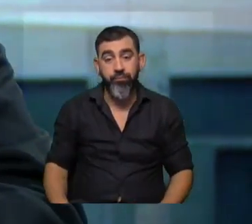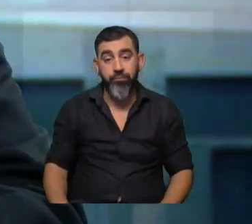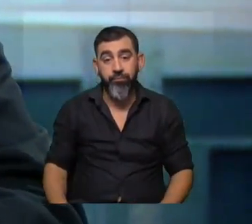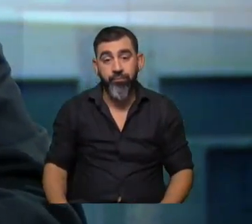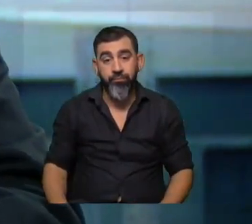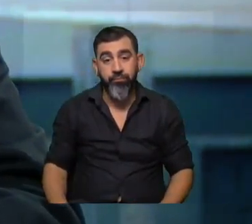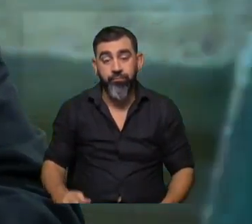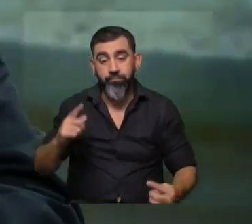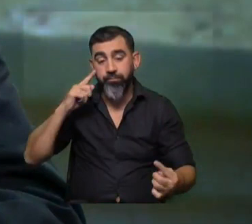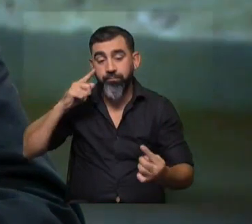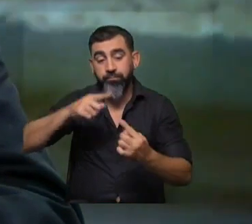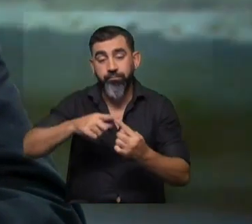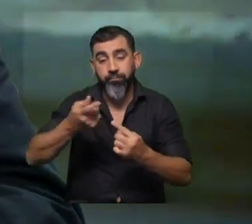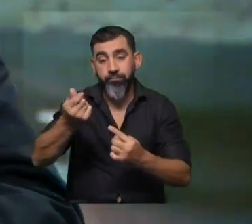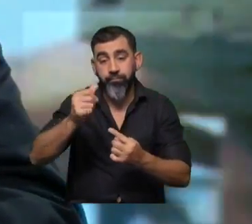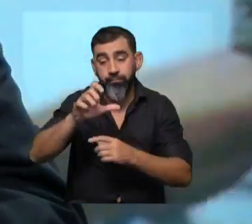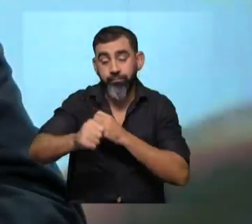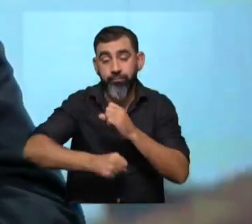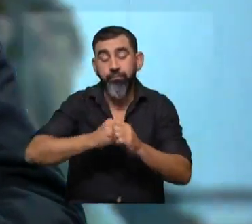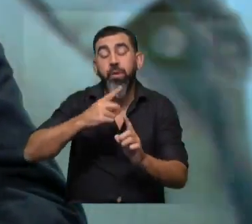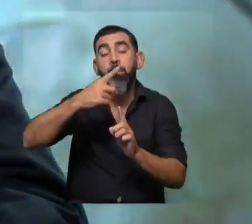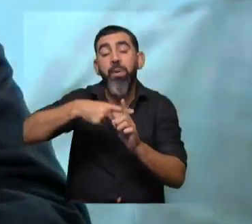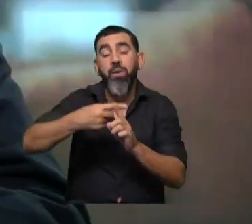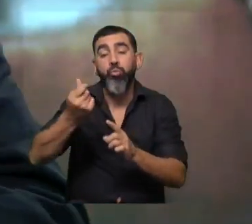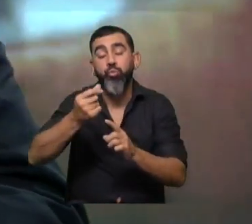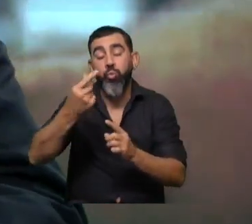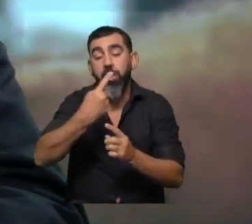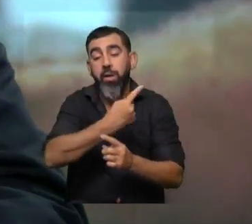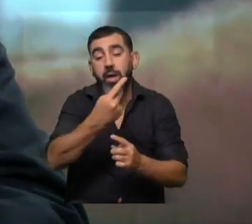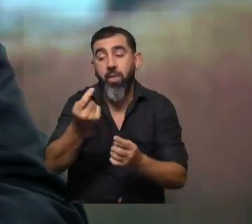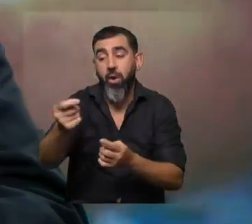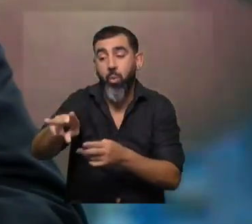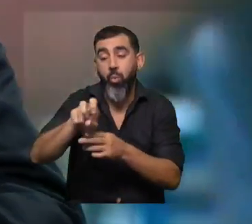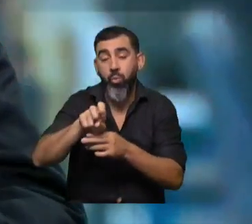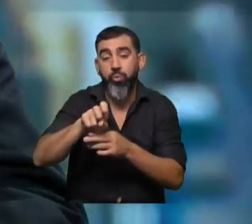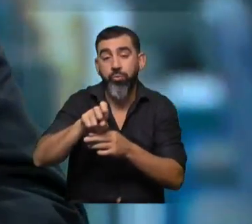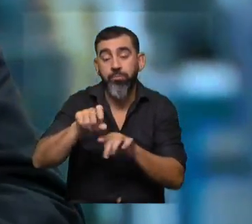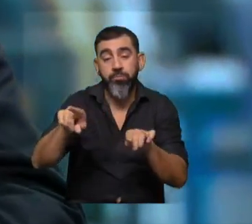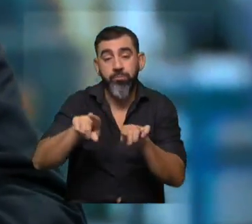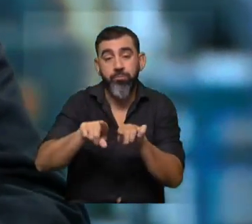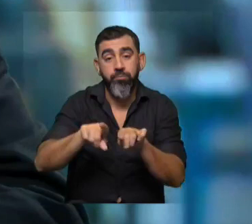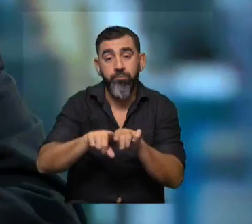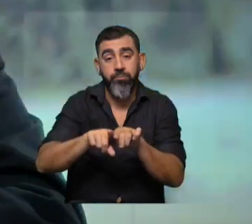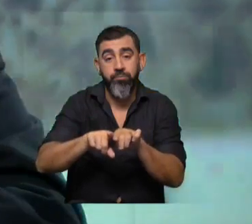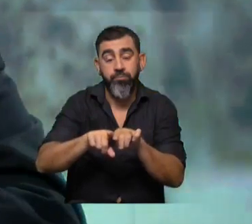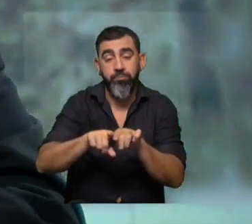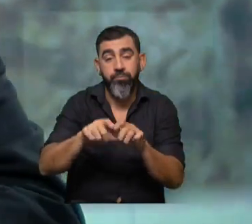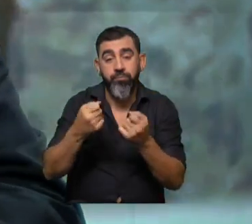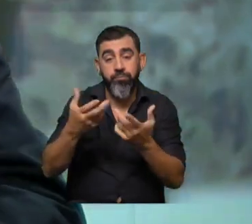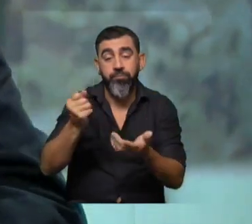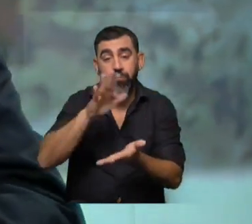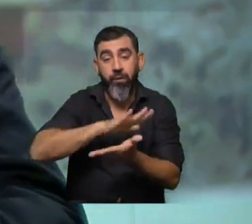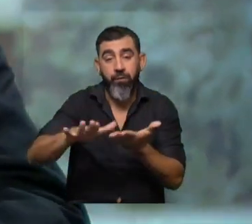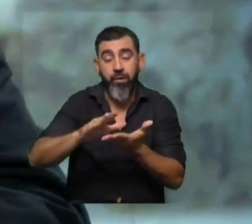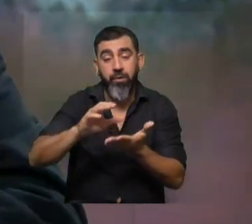apuntar a que los montos mensuales que reciben cada becario sean equivalentes a los que da las becas de